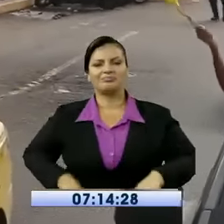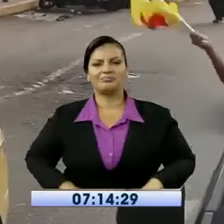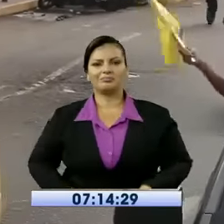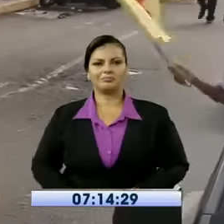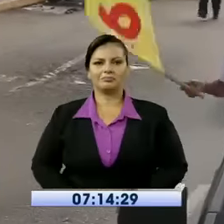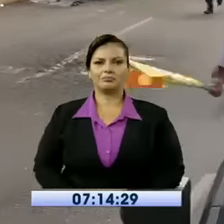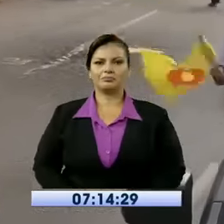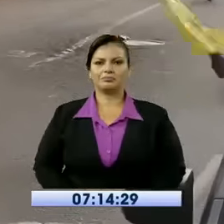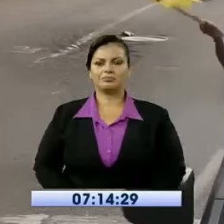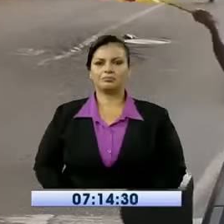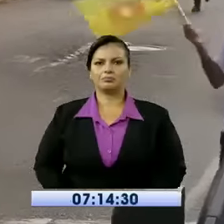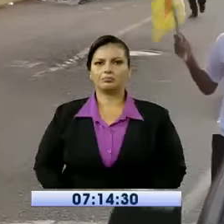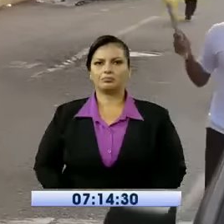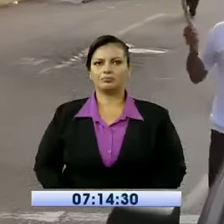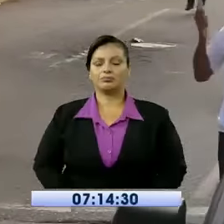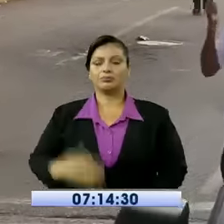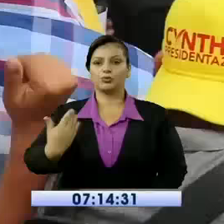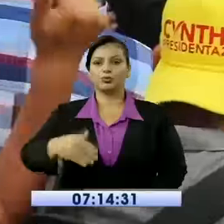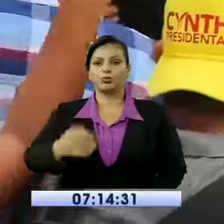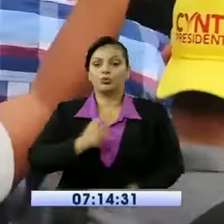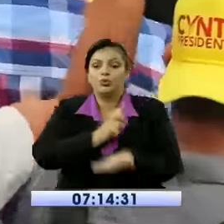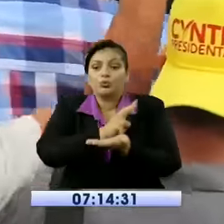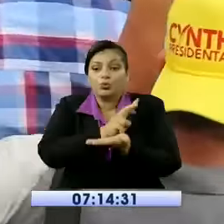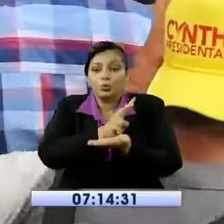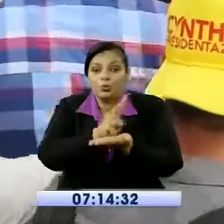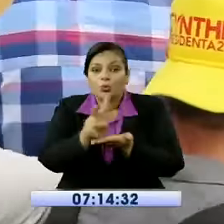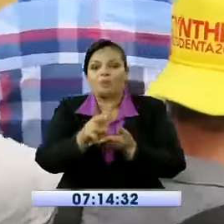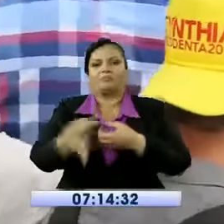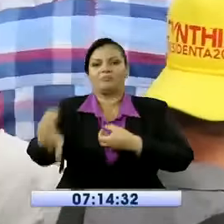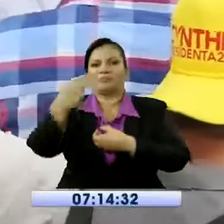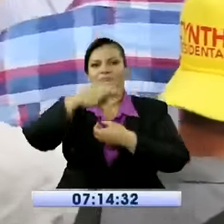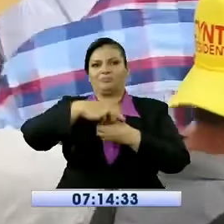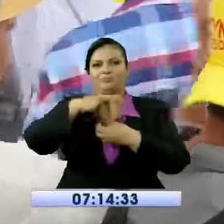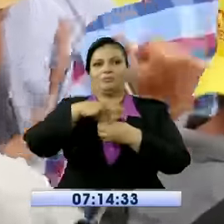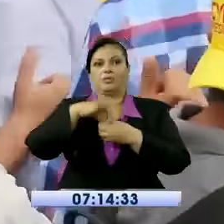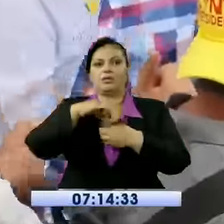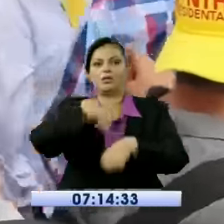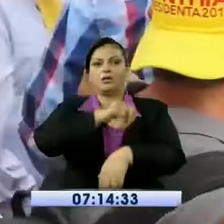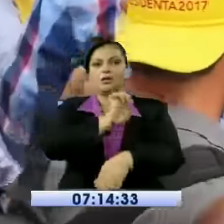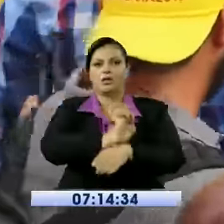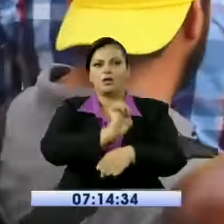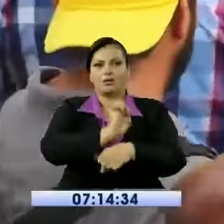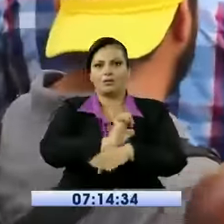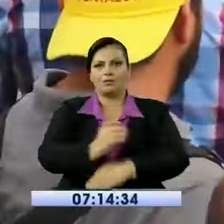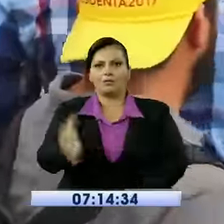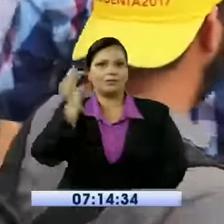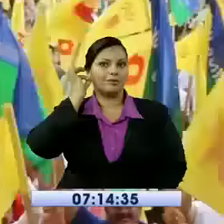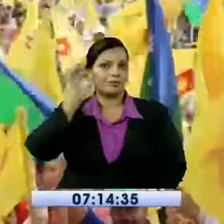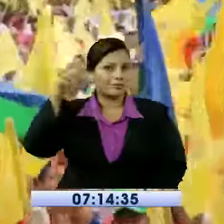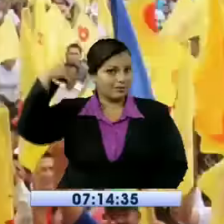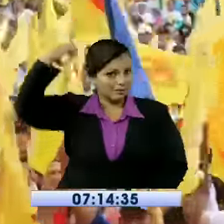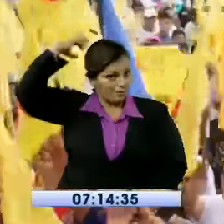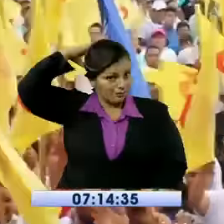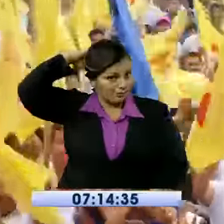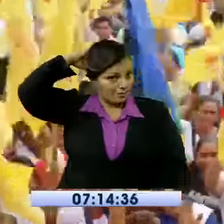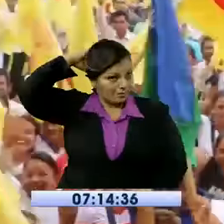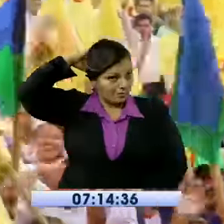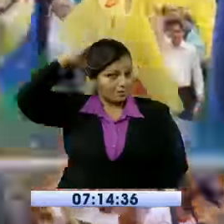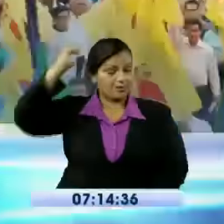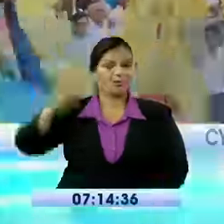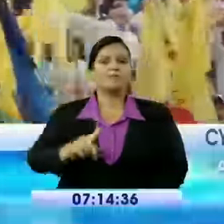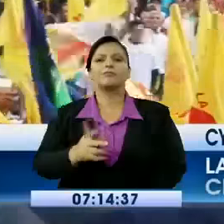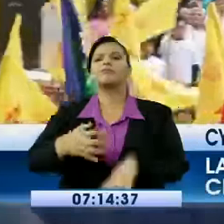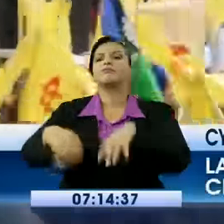Faltan dos semanas para las elecciones presidenciales en Ecuador y la candidata a la presidencia por el Partido